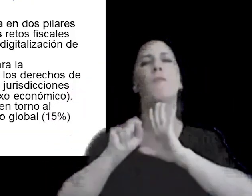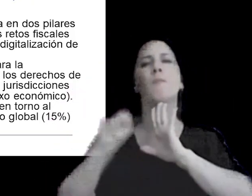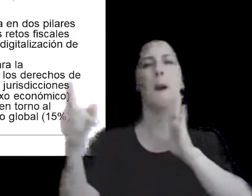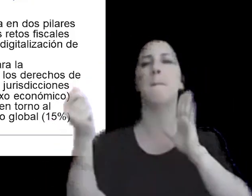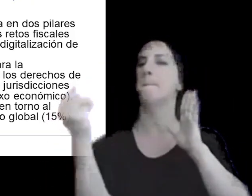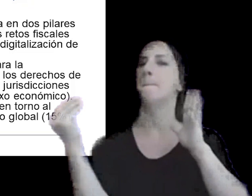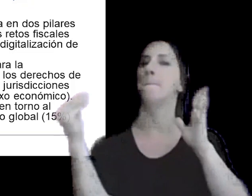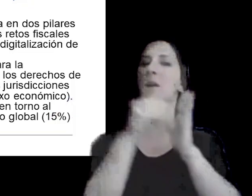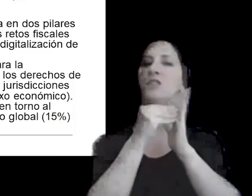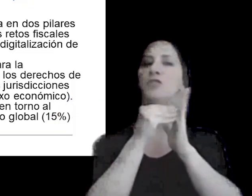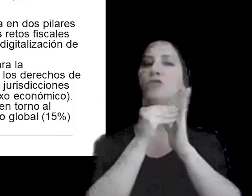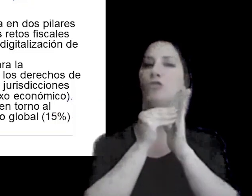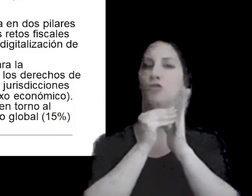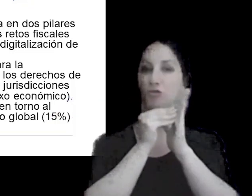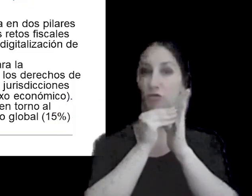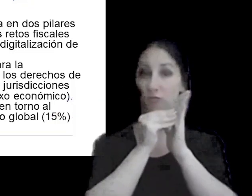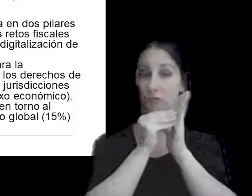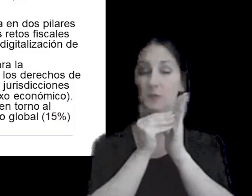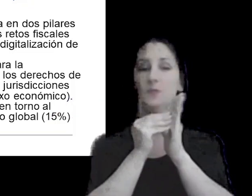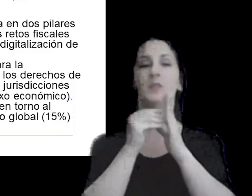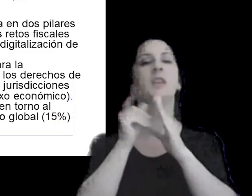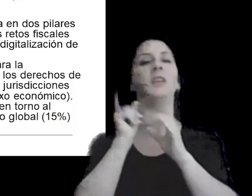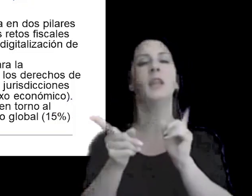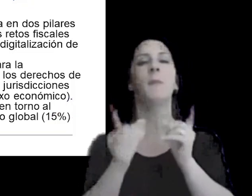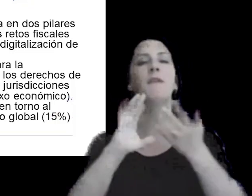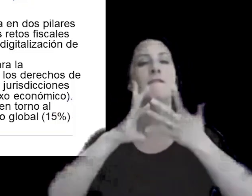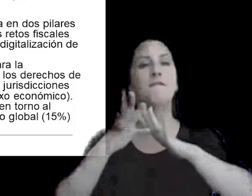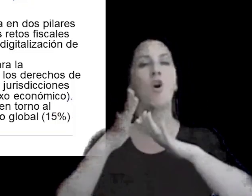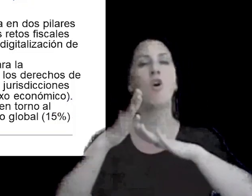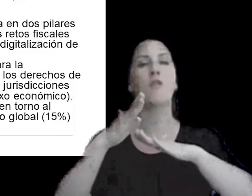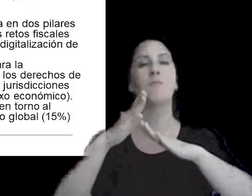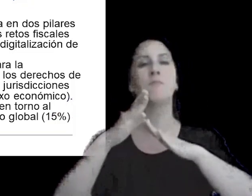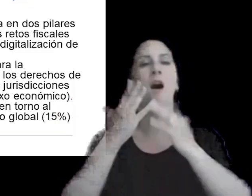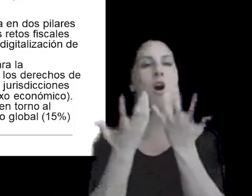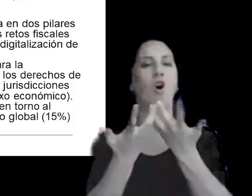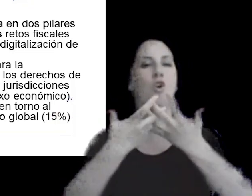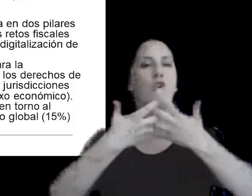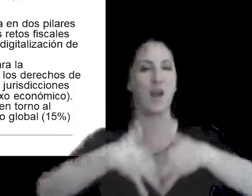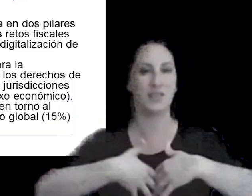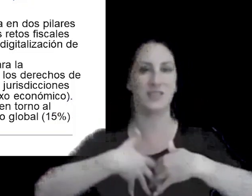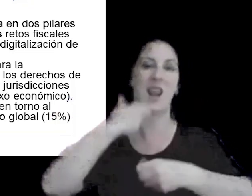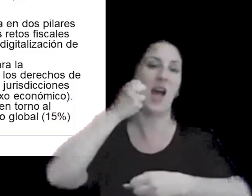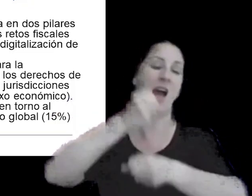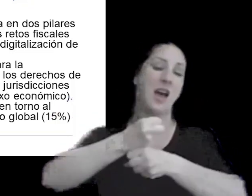intercompañía y las estructuras que emplean a tal fin